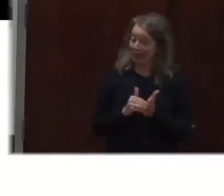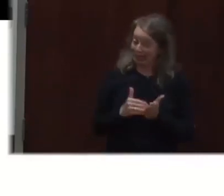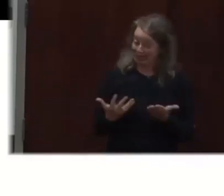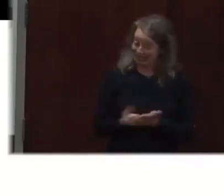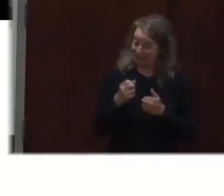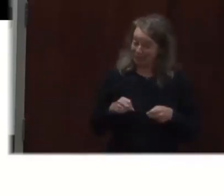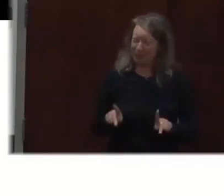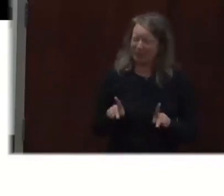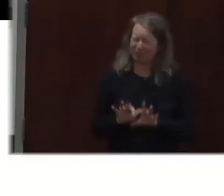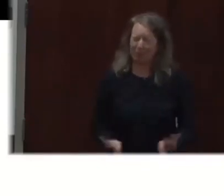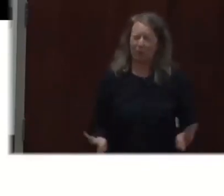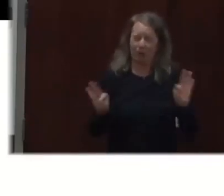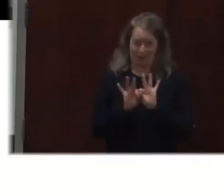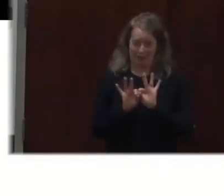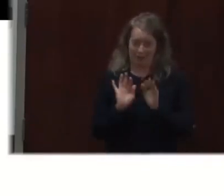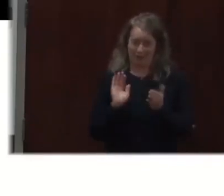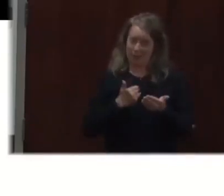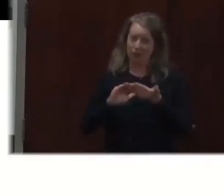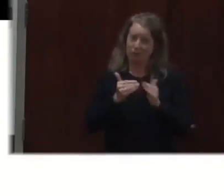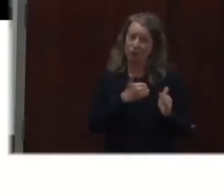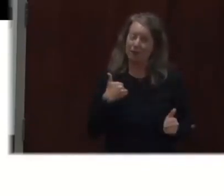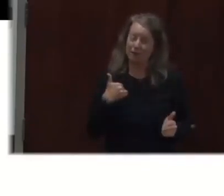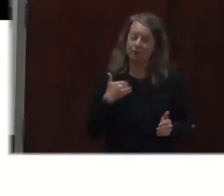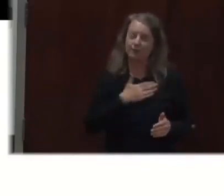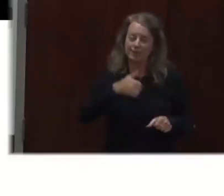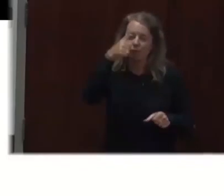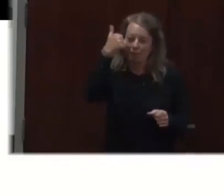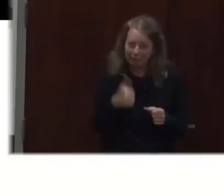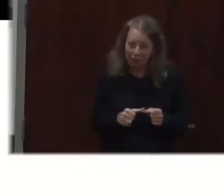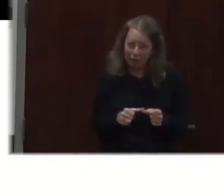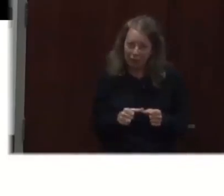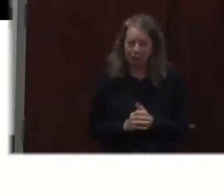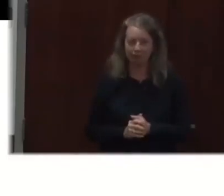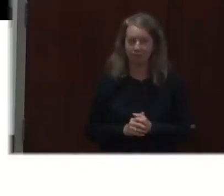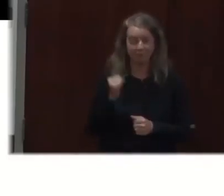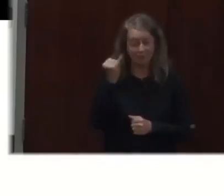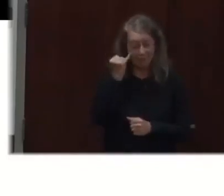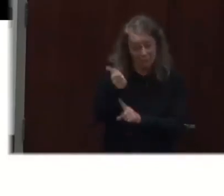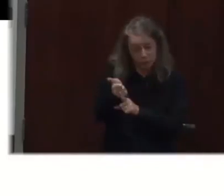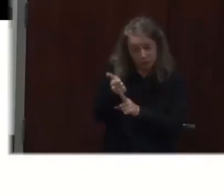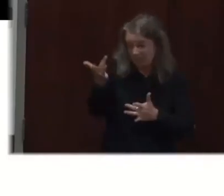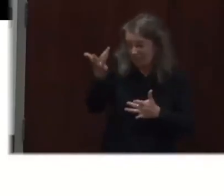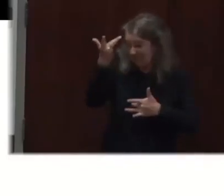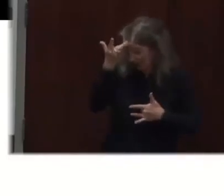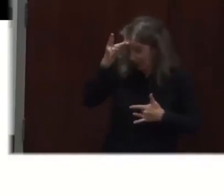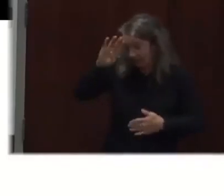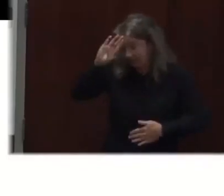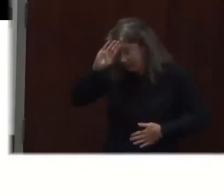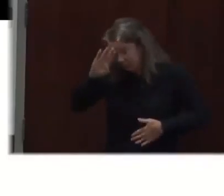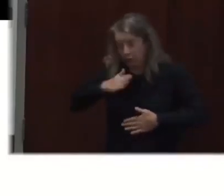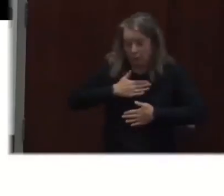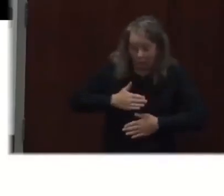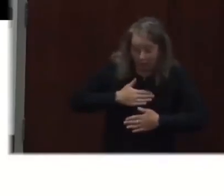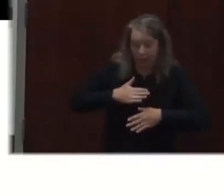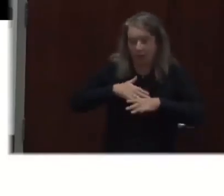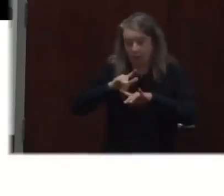-19, queremos que permanezcan en sus casas y que no tengan ninguna interacción a